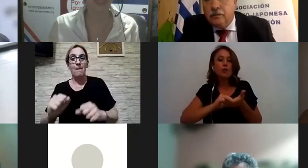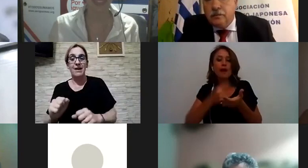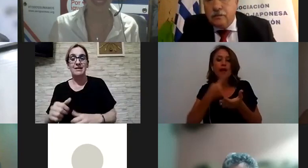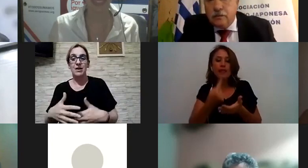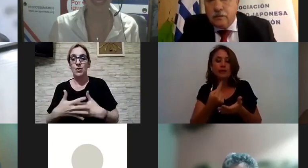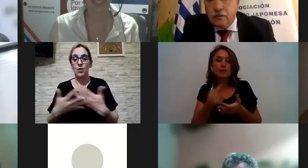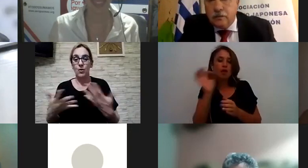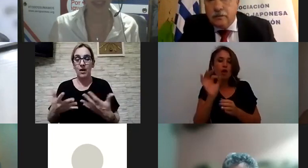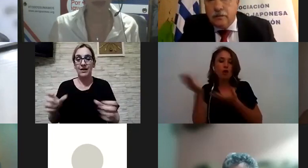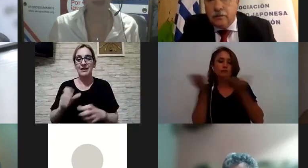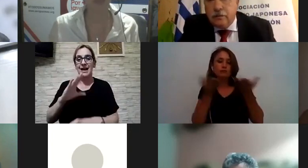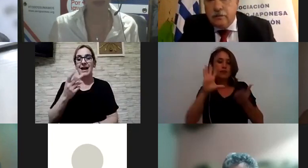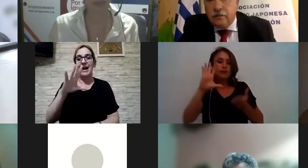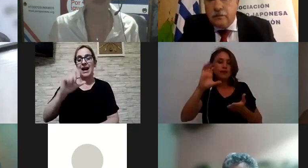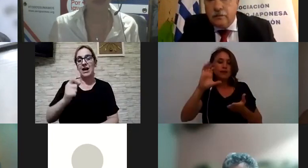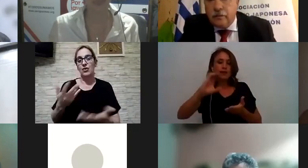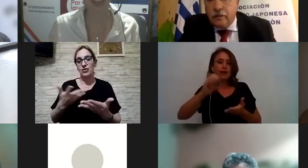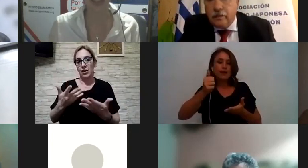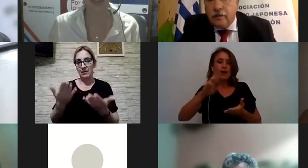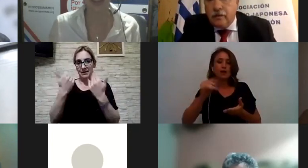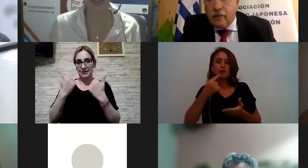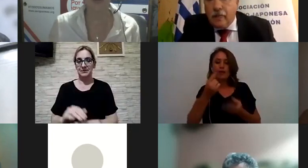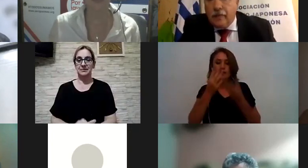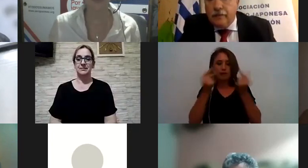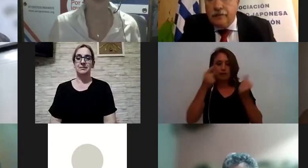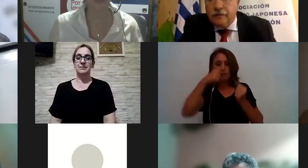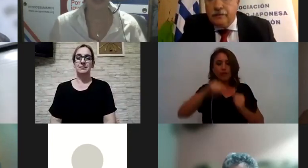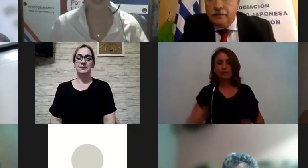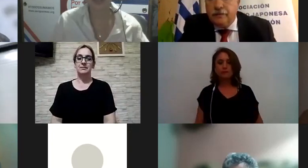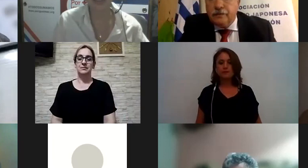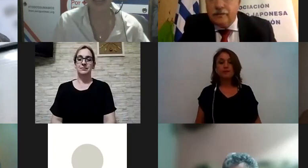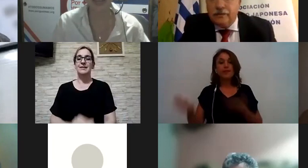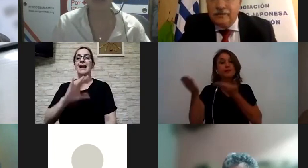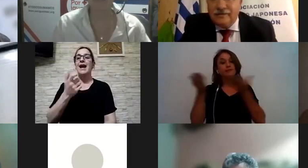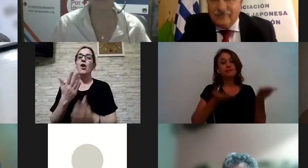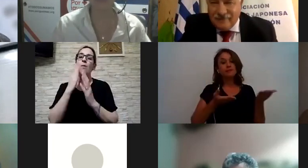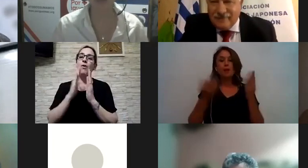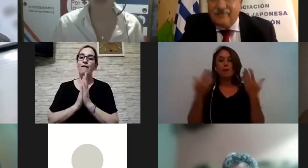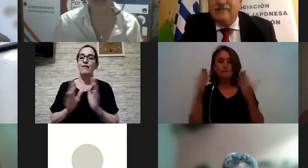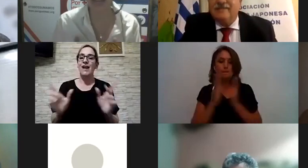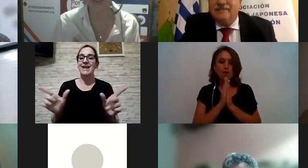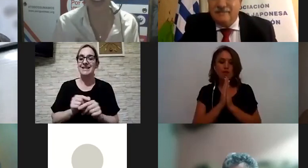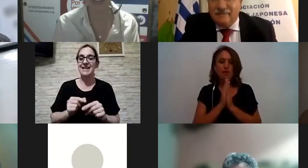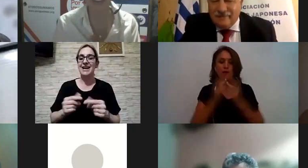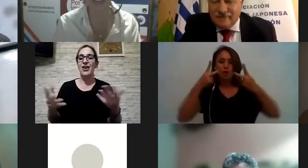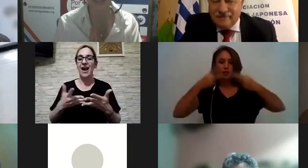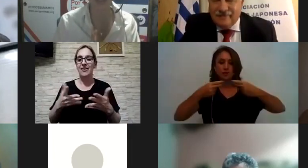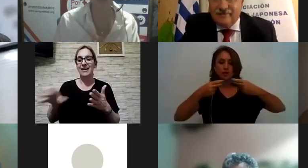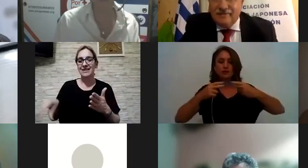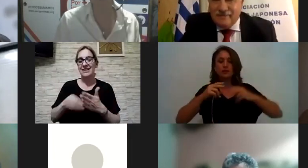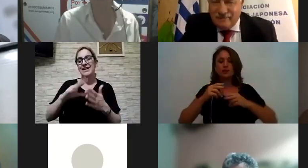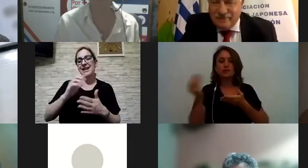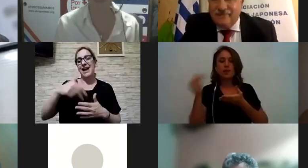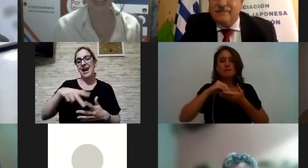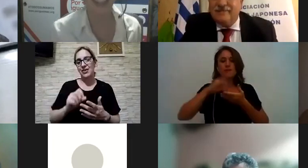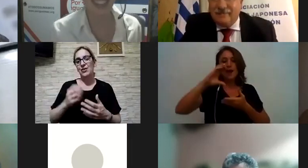Carlos para que pueda ser el cierto Carlos por favor entonces el cierre que ahí vimos que se sumó Cano así que sería